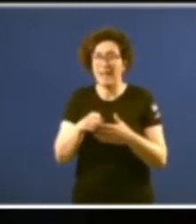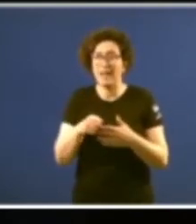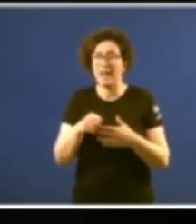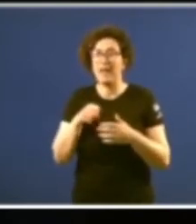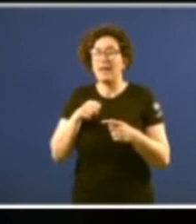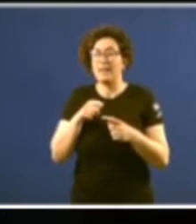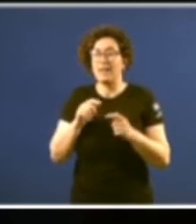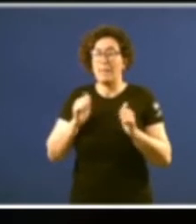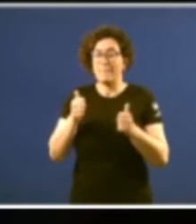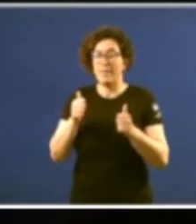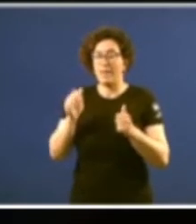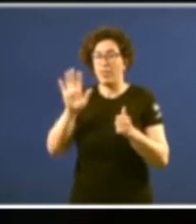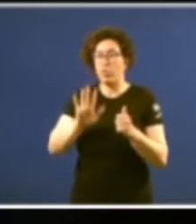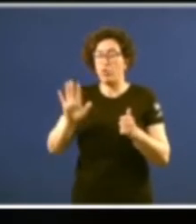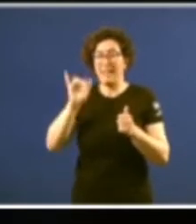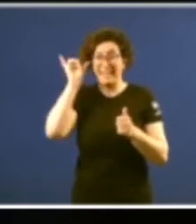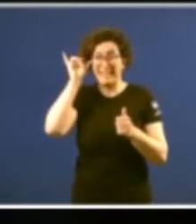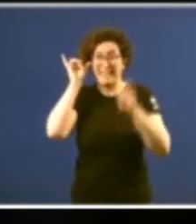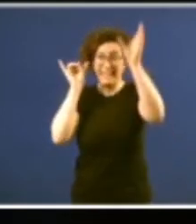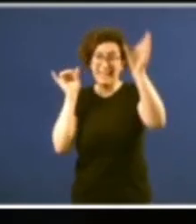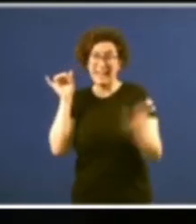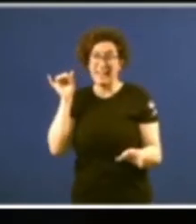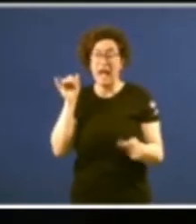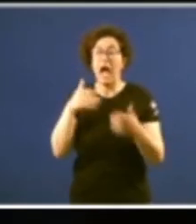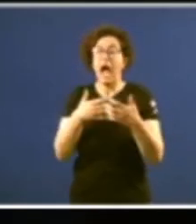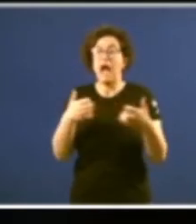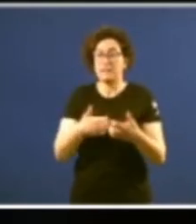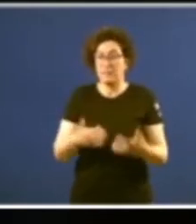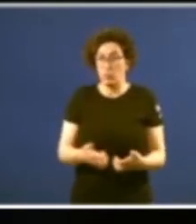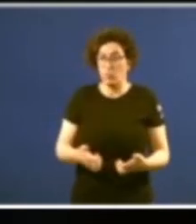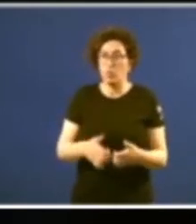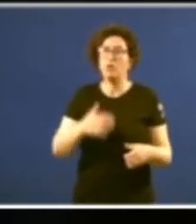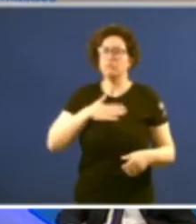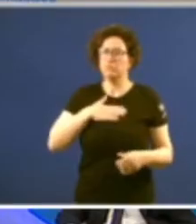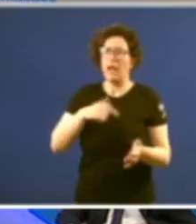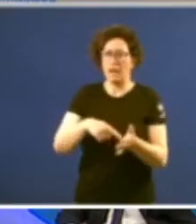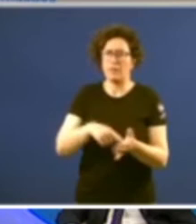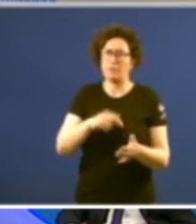na parte da esquerda un artigo reclamando a autonomía